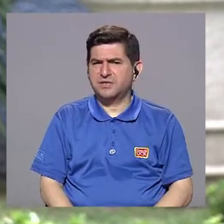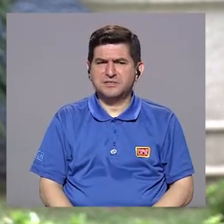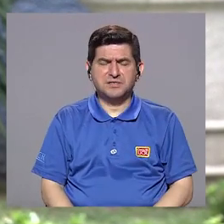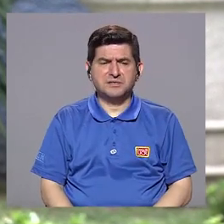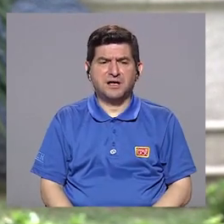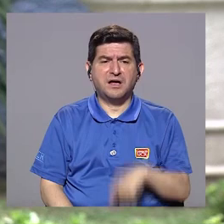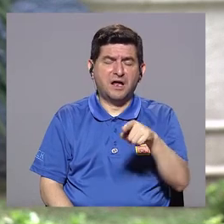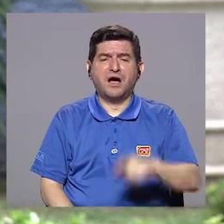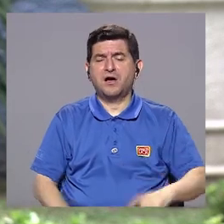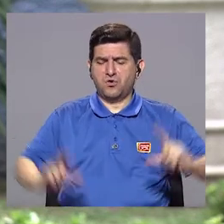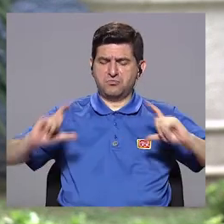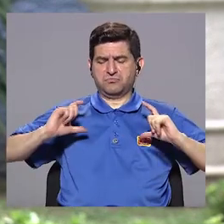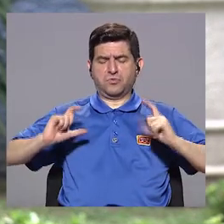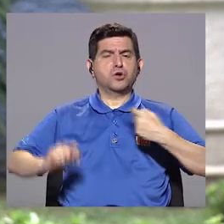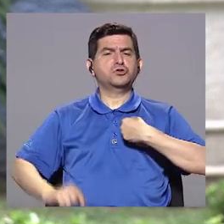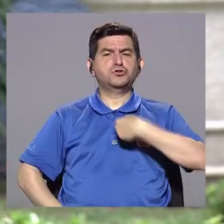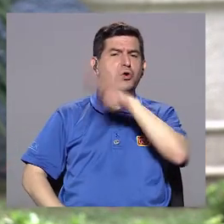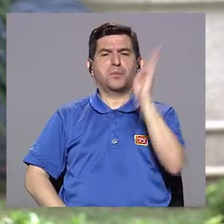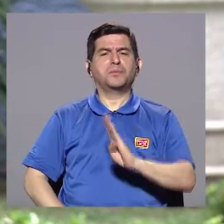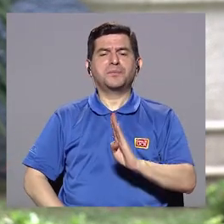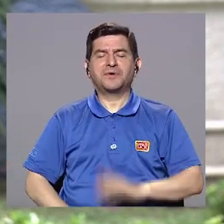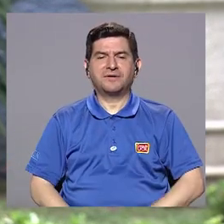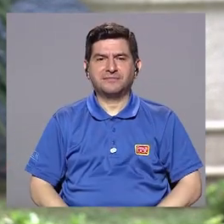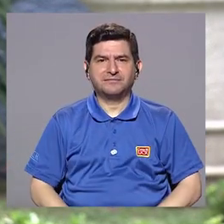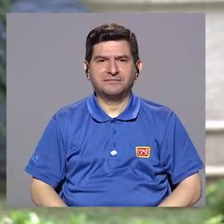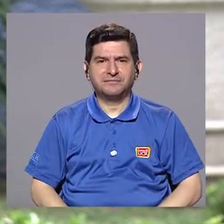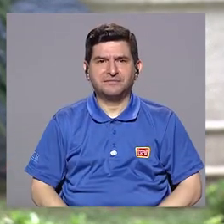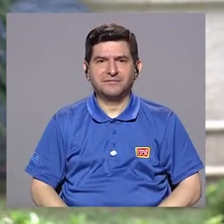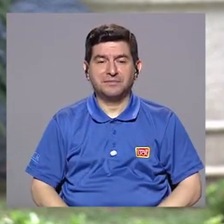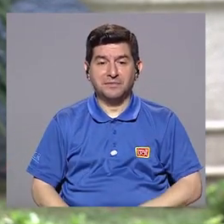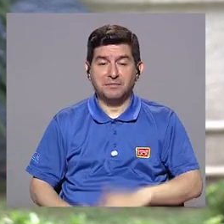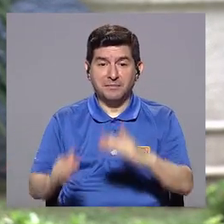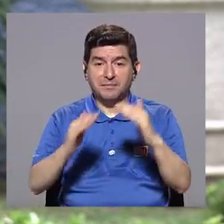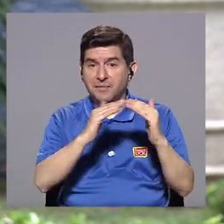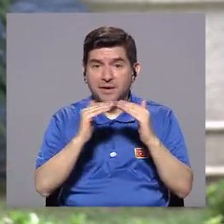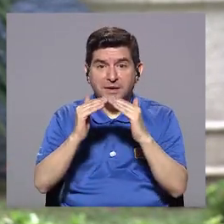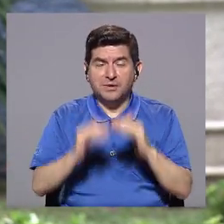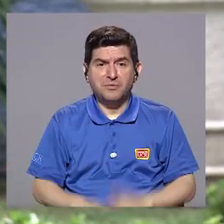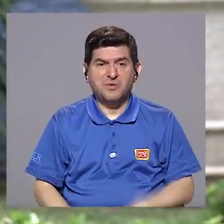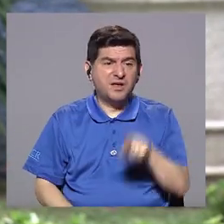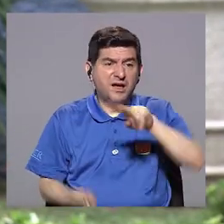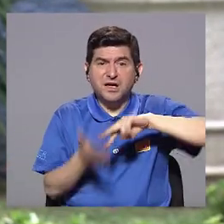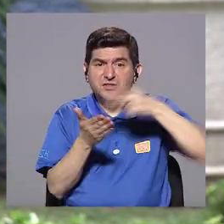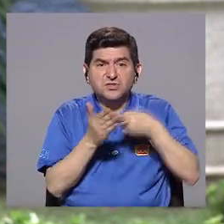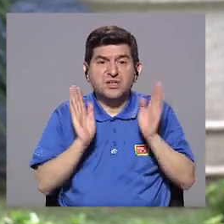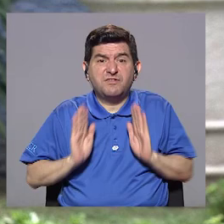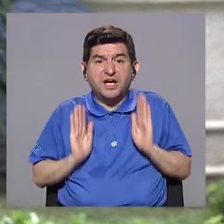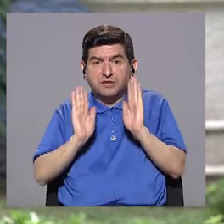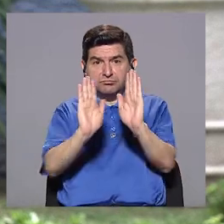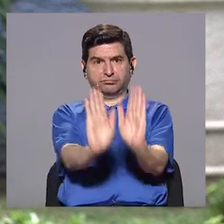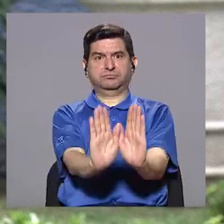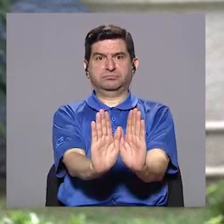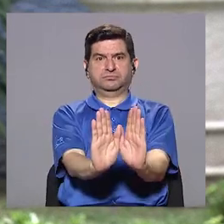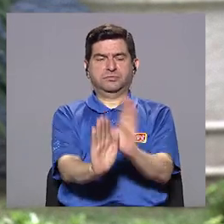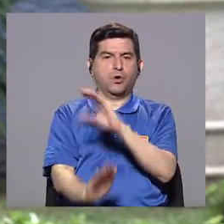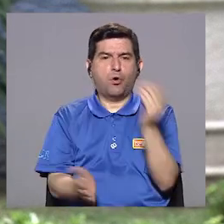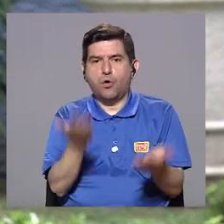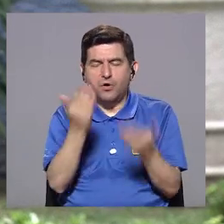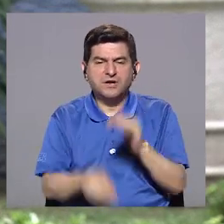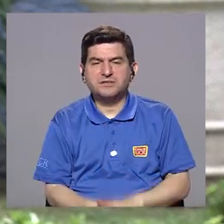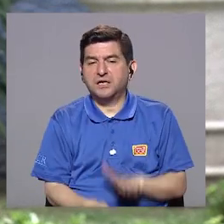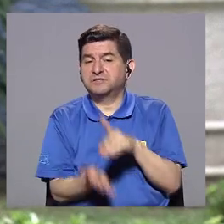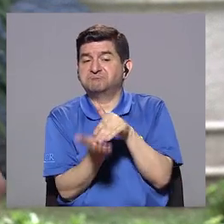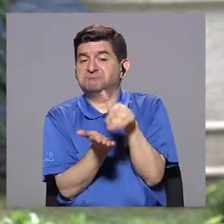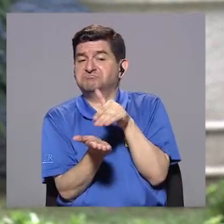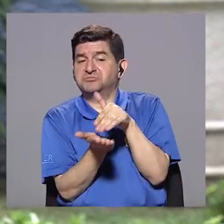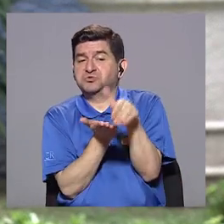por la vía con un letrero que dice yo soy bipolar. Porque para el común de la gente eso va a significar un rechazo. O va a significar